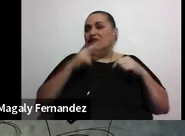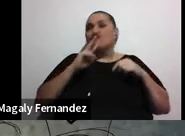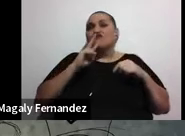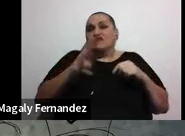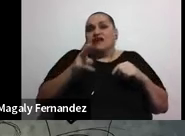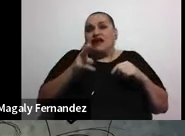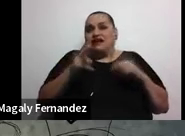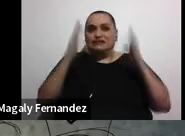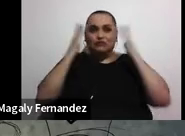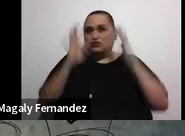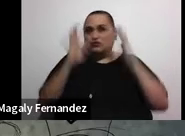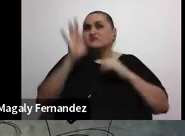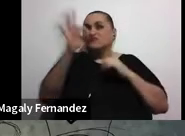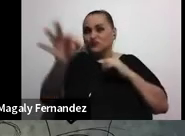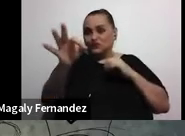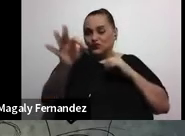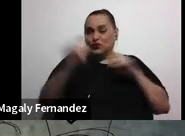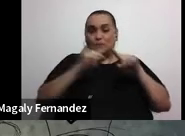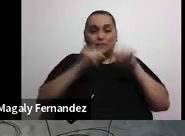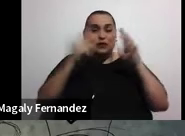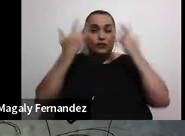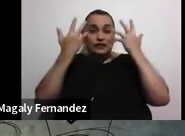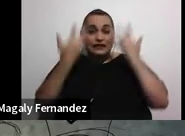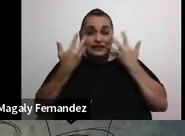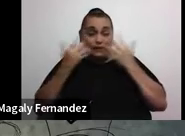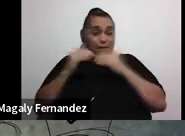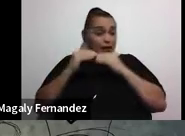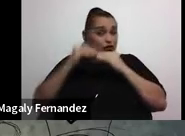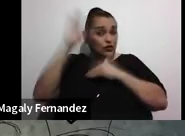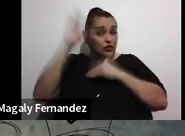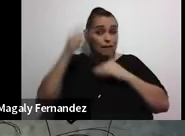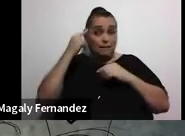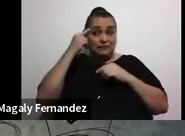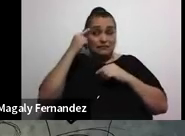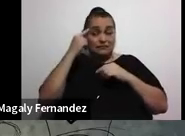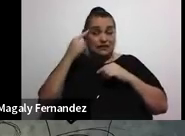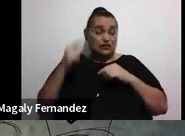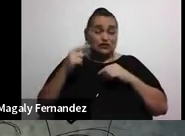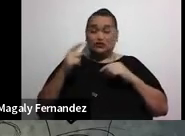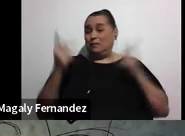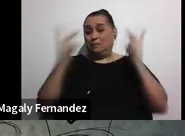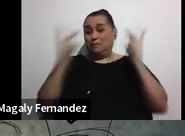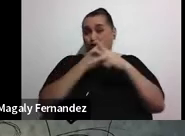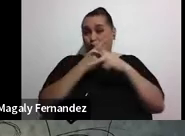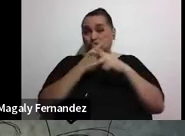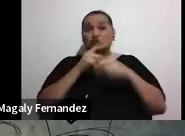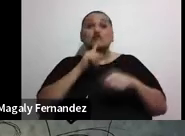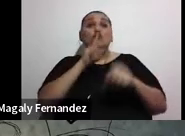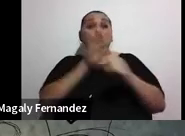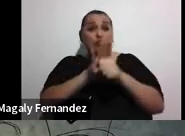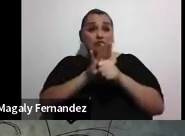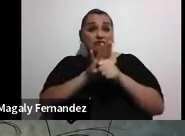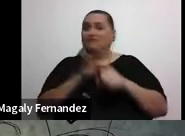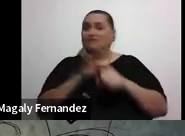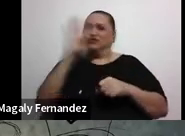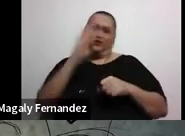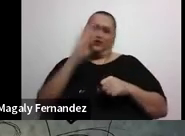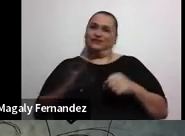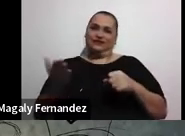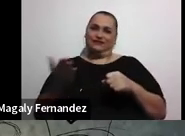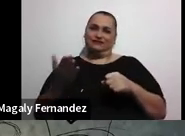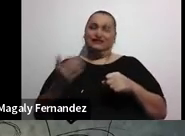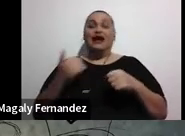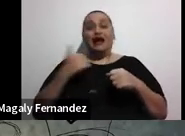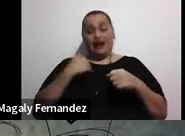Y lo triste es que la mayoría de los pensamientos catastróficos que tenemos nunca se llegan a cumplir. Hay personas que